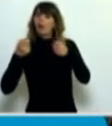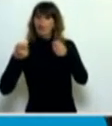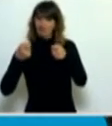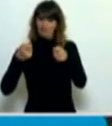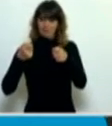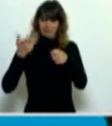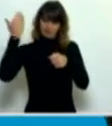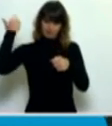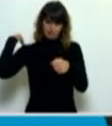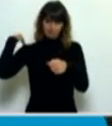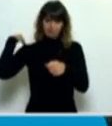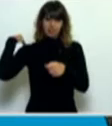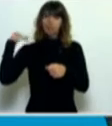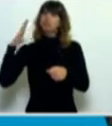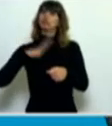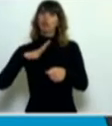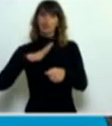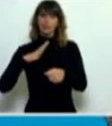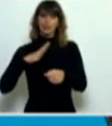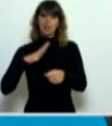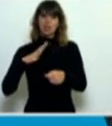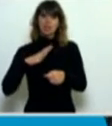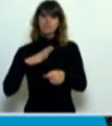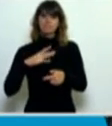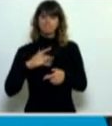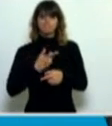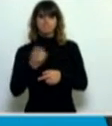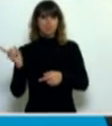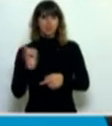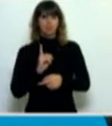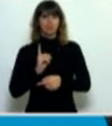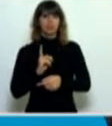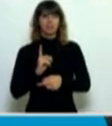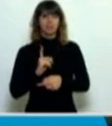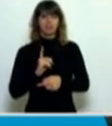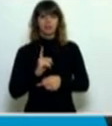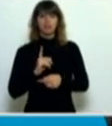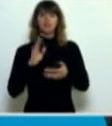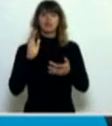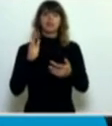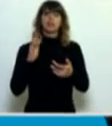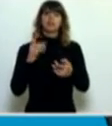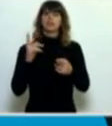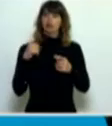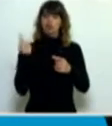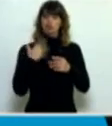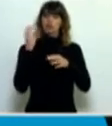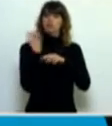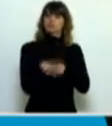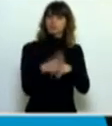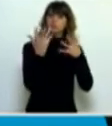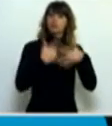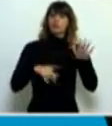No hemos tenido todavía suerte en que los proyectos estén